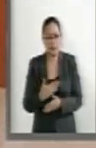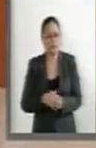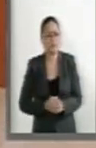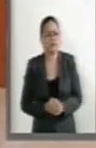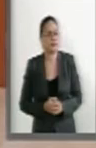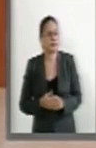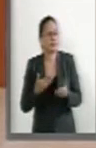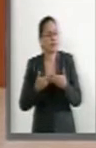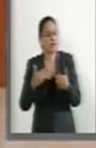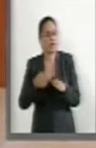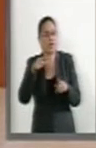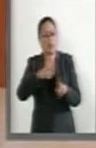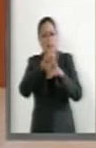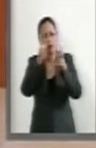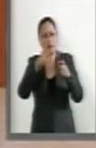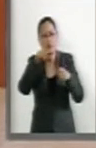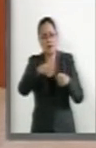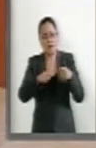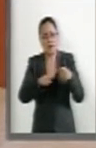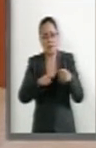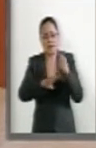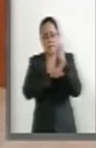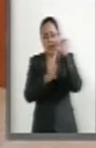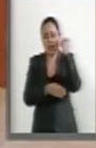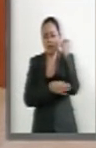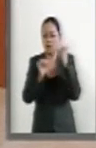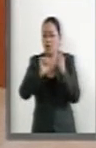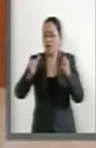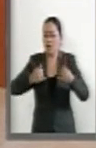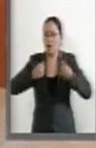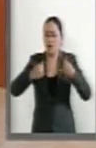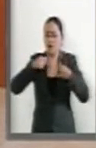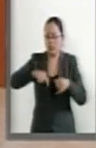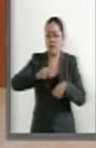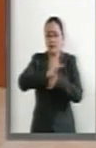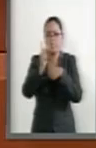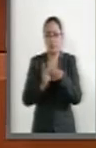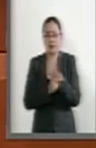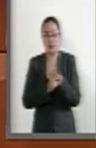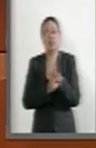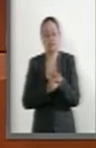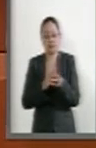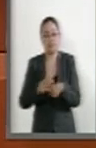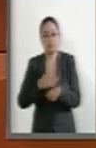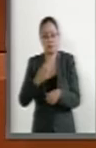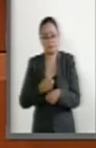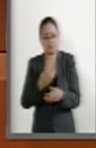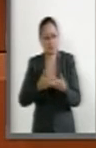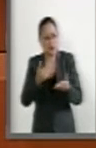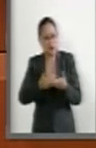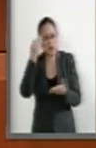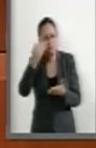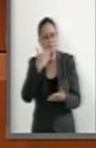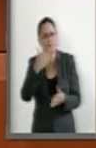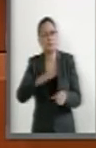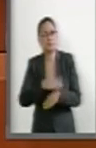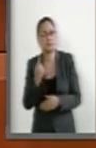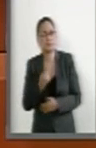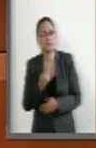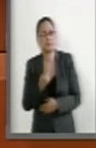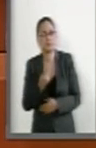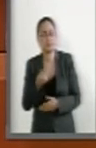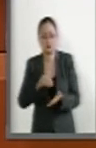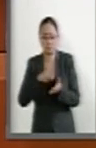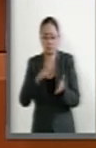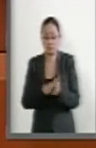día el tema del embarazo adolescente en nuestro país. Es oportuno porque aunque se establece un mes para